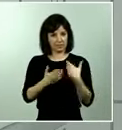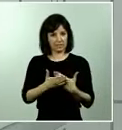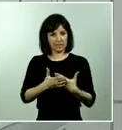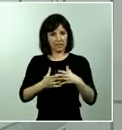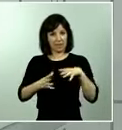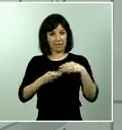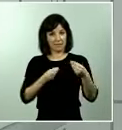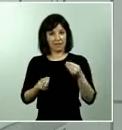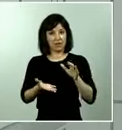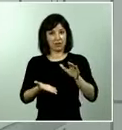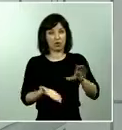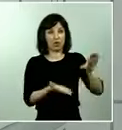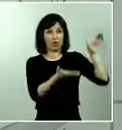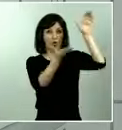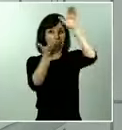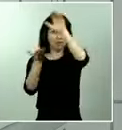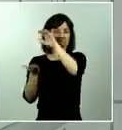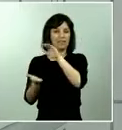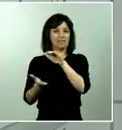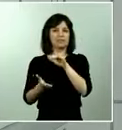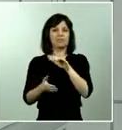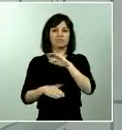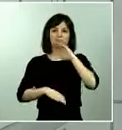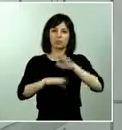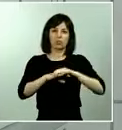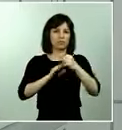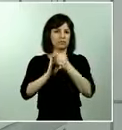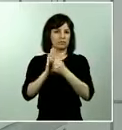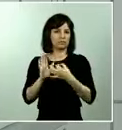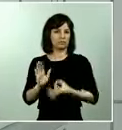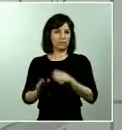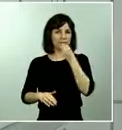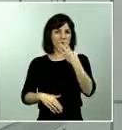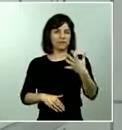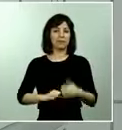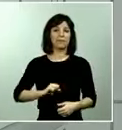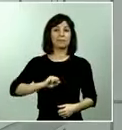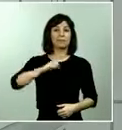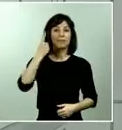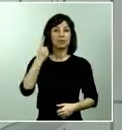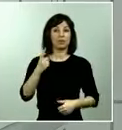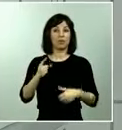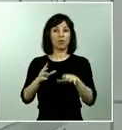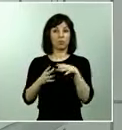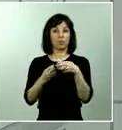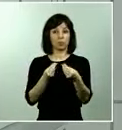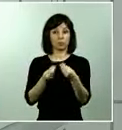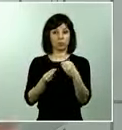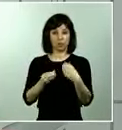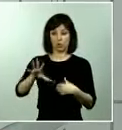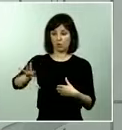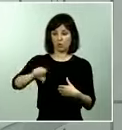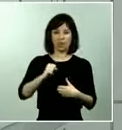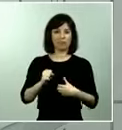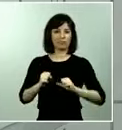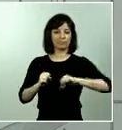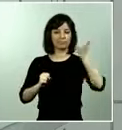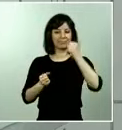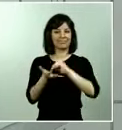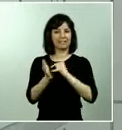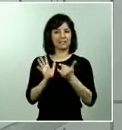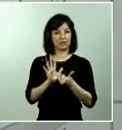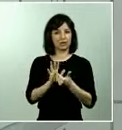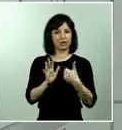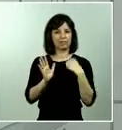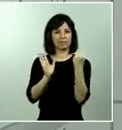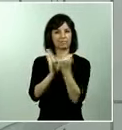autónomas es un material que cumple con los requisitos el primero es la validación técnica del producto que compramos asegurándonos de que contiene el mercado CE y por tanto